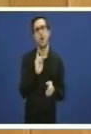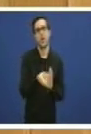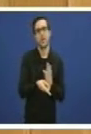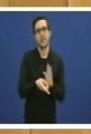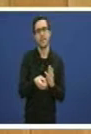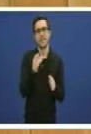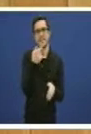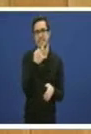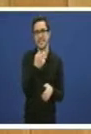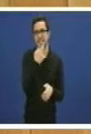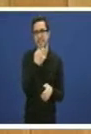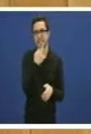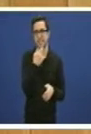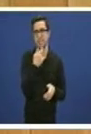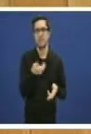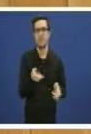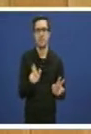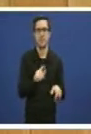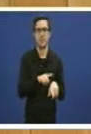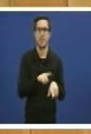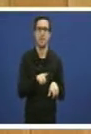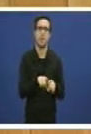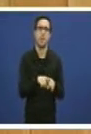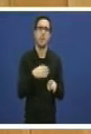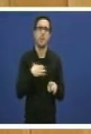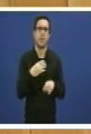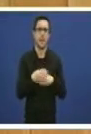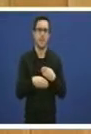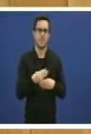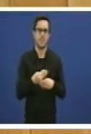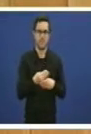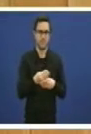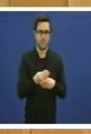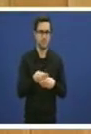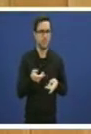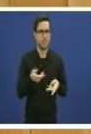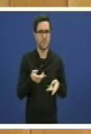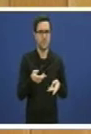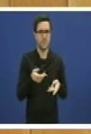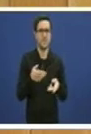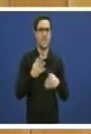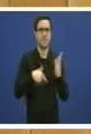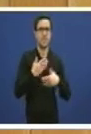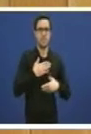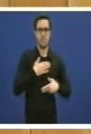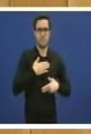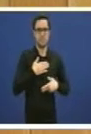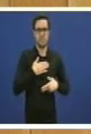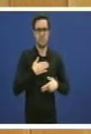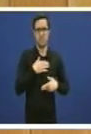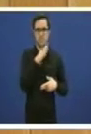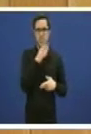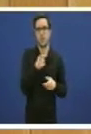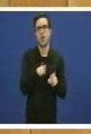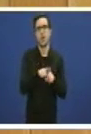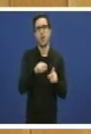propia Administración Sanitaria para actuar de oficio evitando como se fiso como se está a facer conmutando ao Código 29 aos